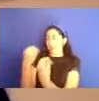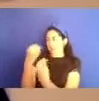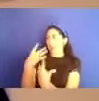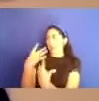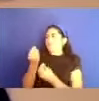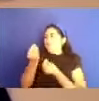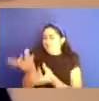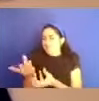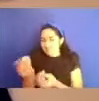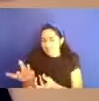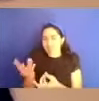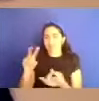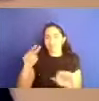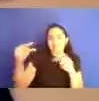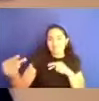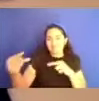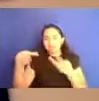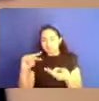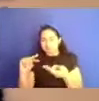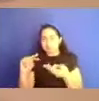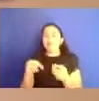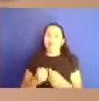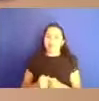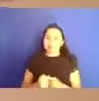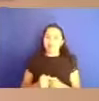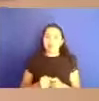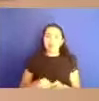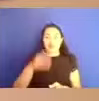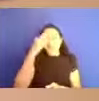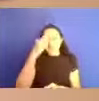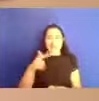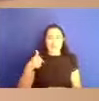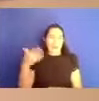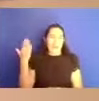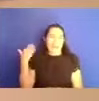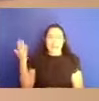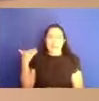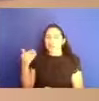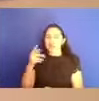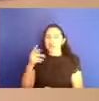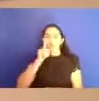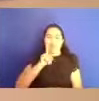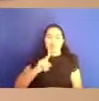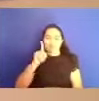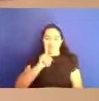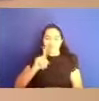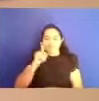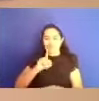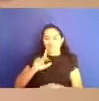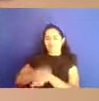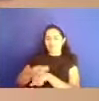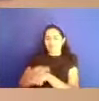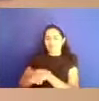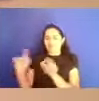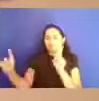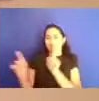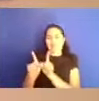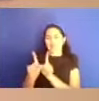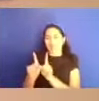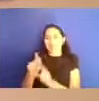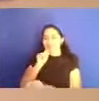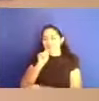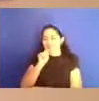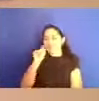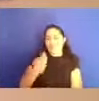inclusive, esta parte del establecimiento. Apenas tenía una conversación personal con una de mis queridas amigas y decíamos,